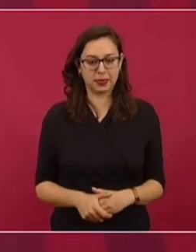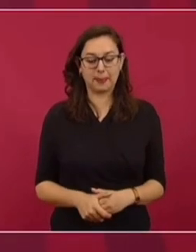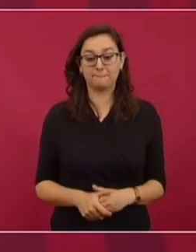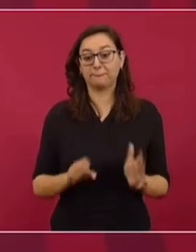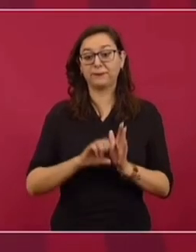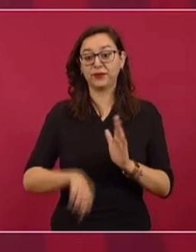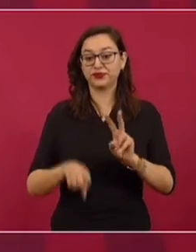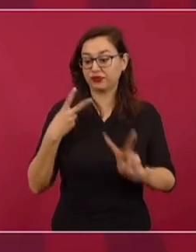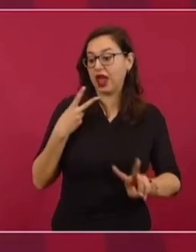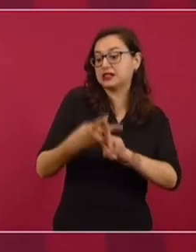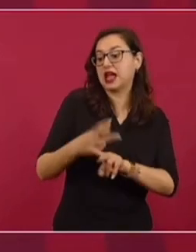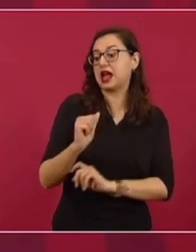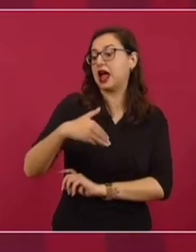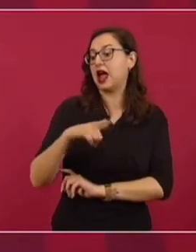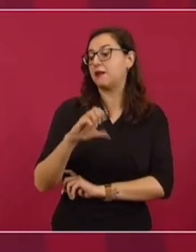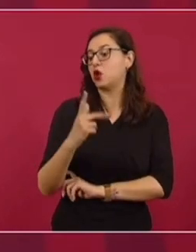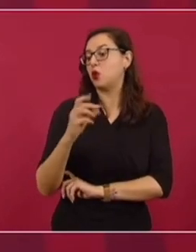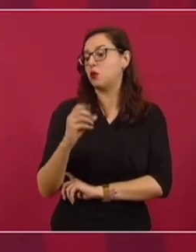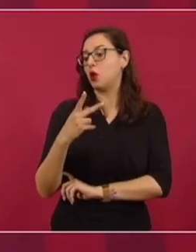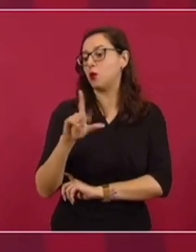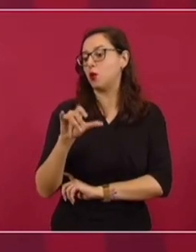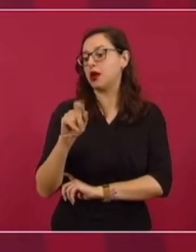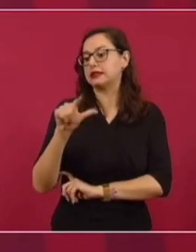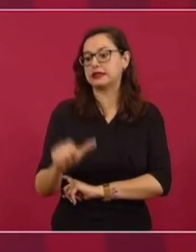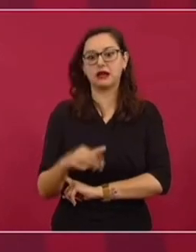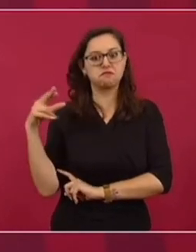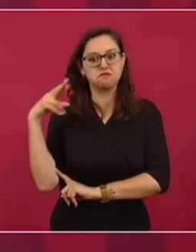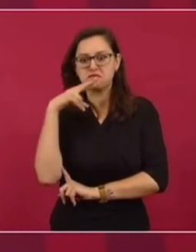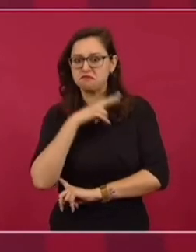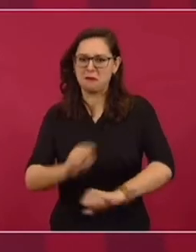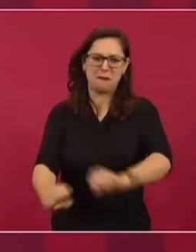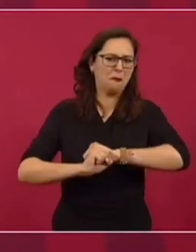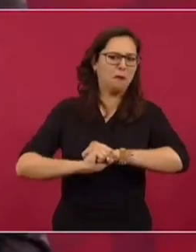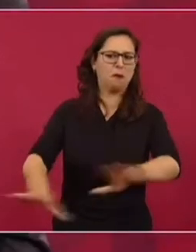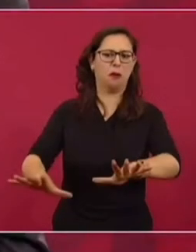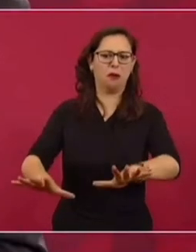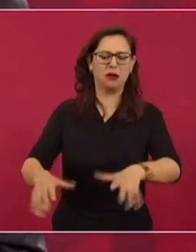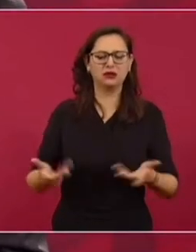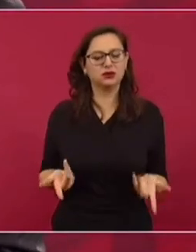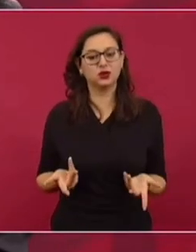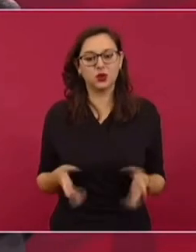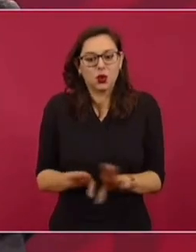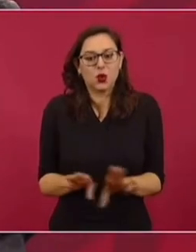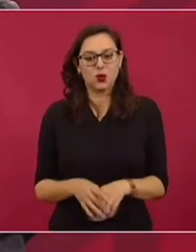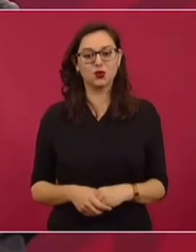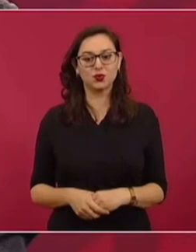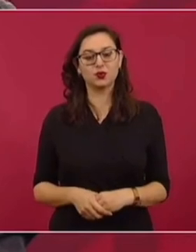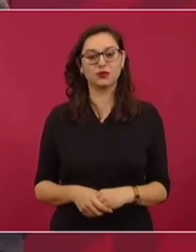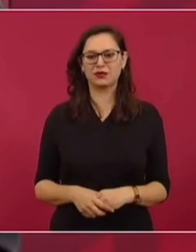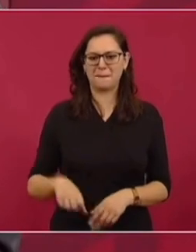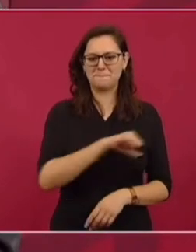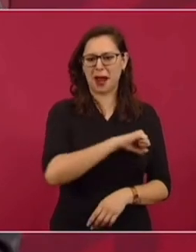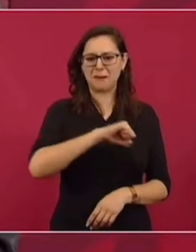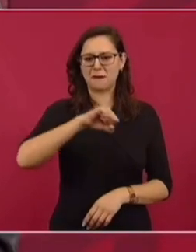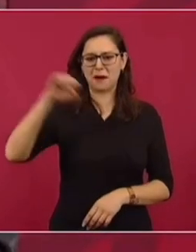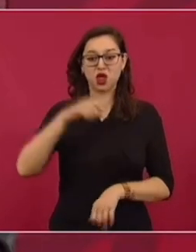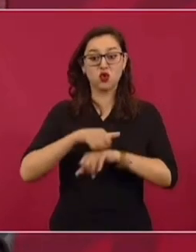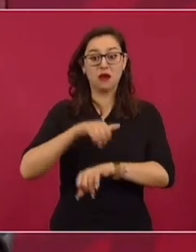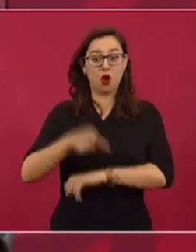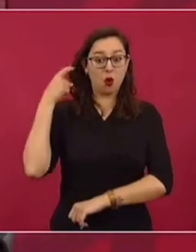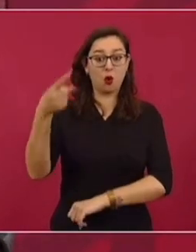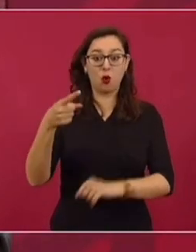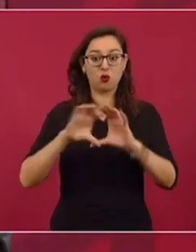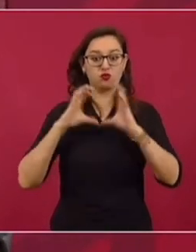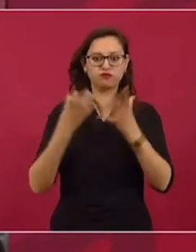Hámoslo populista y puede ser número uno mundial